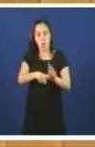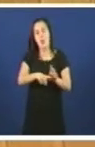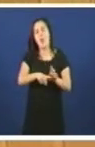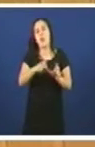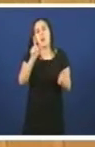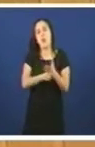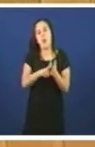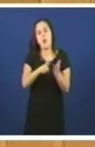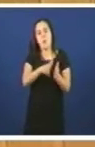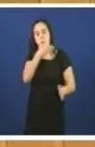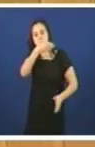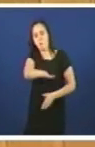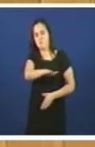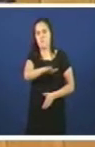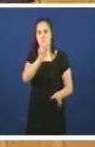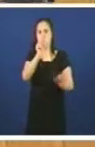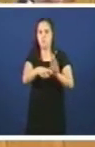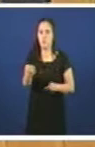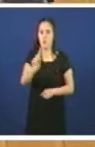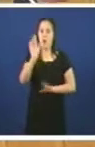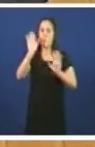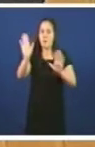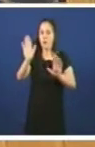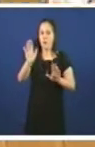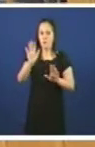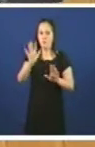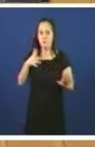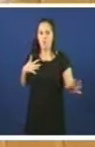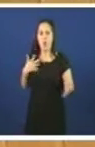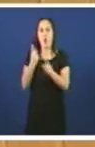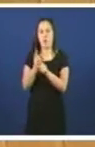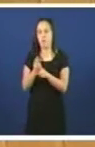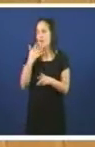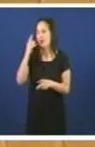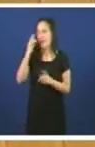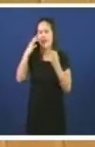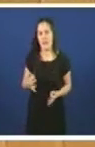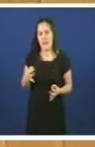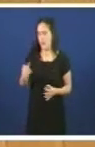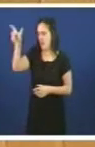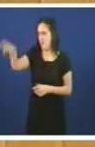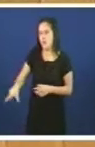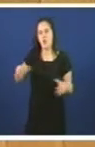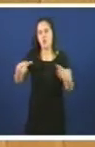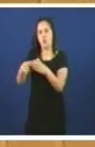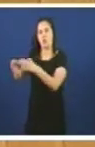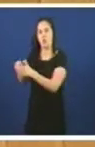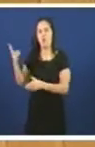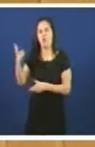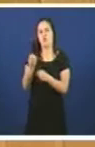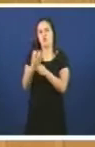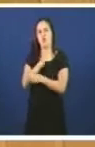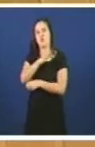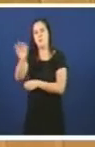é a do bloque nacionalista galego acompañado do Partido Socialista Obreiro Español e creo que neste asunto o